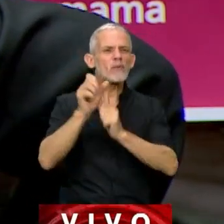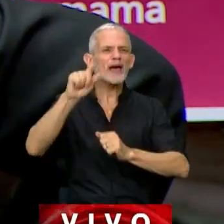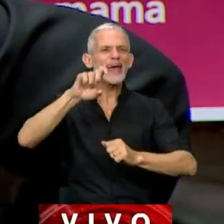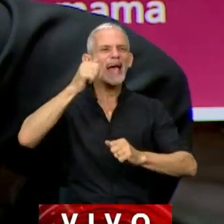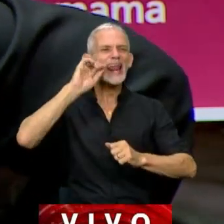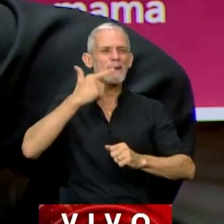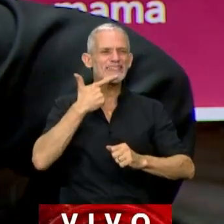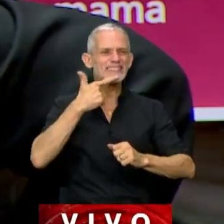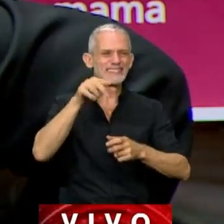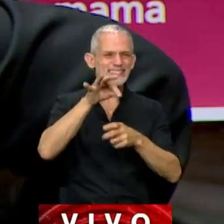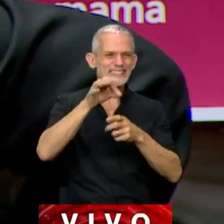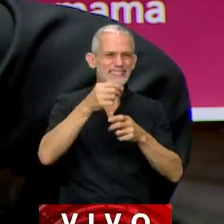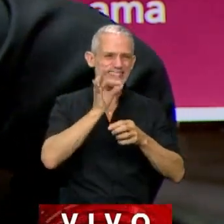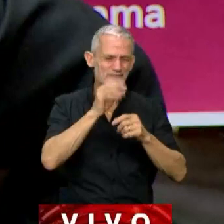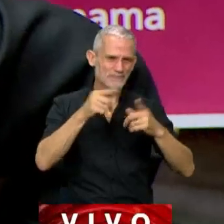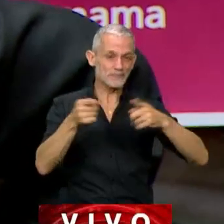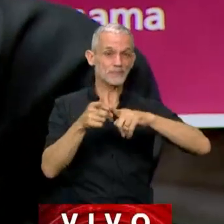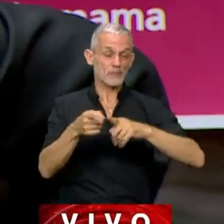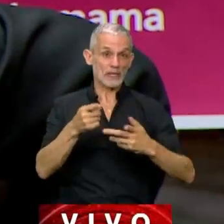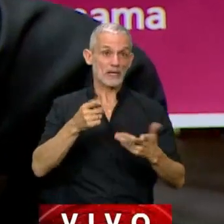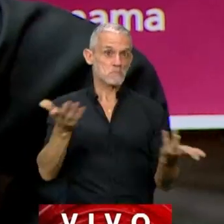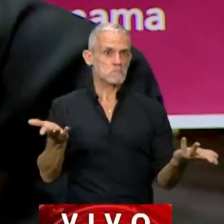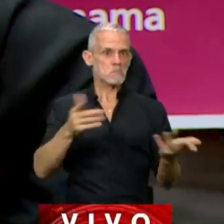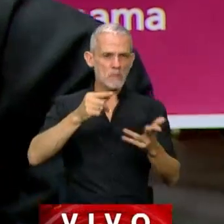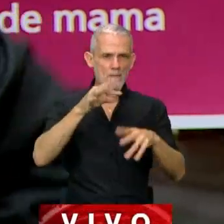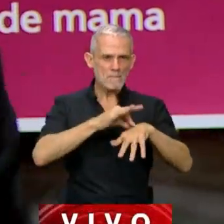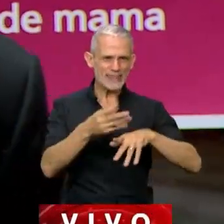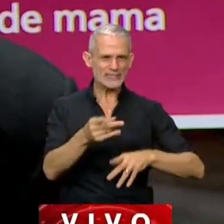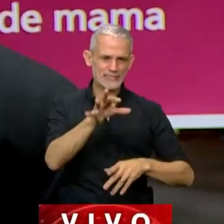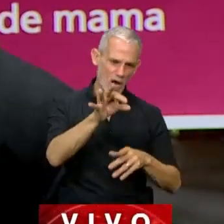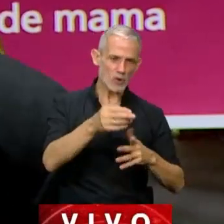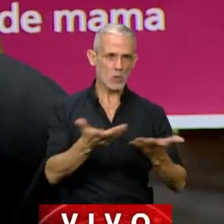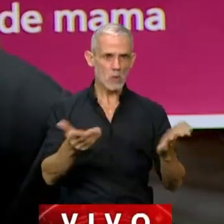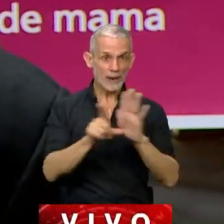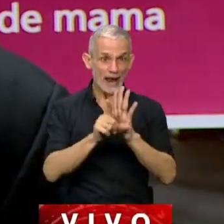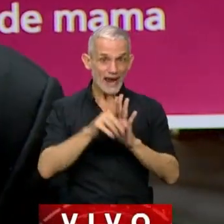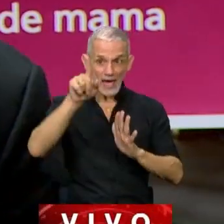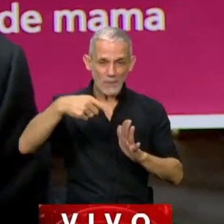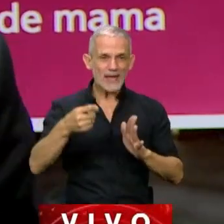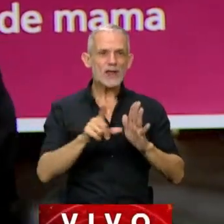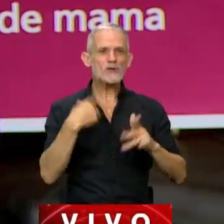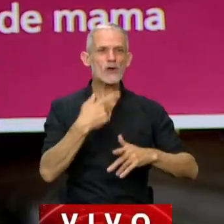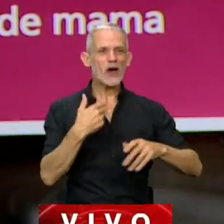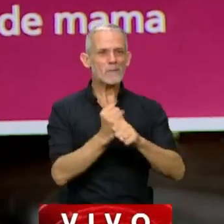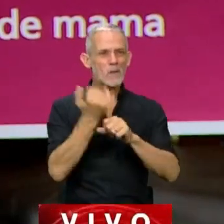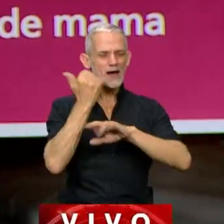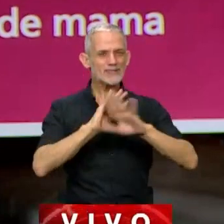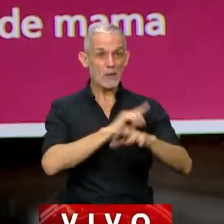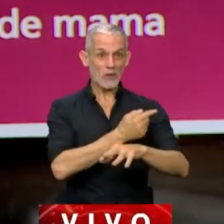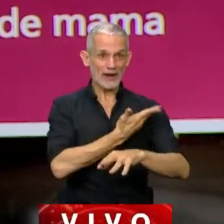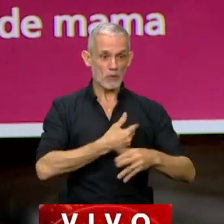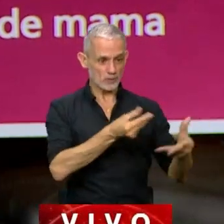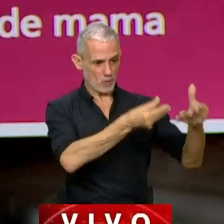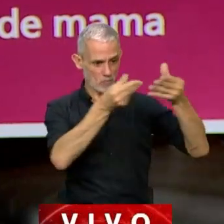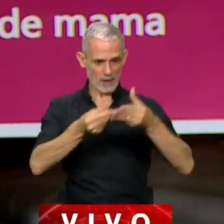de uso medicinal. Ese es el resultado de una ley que nosotros aprobamos, que fue el Poder Ejecutivo